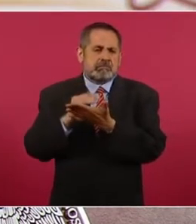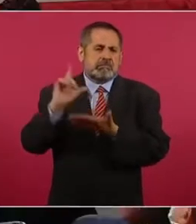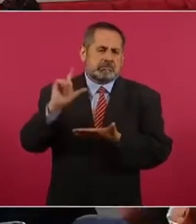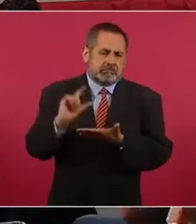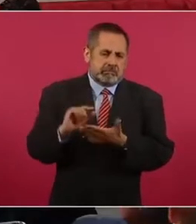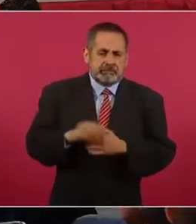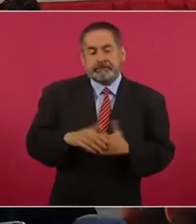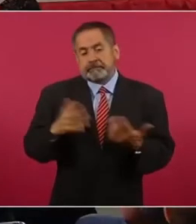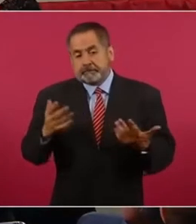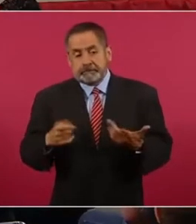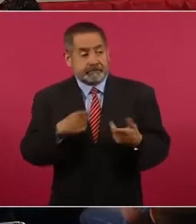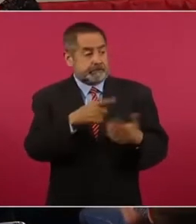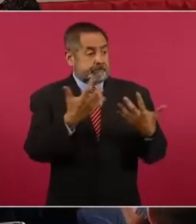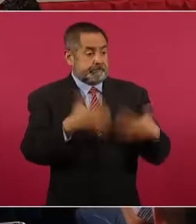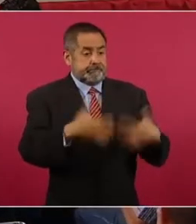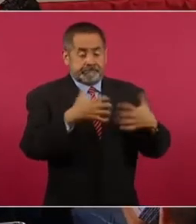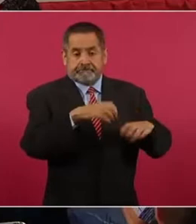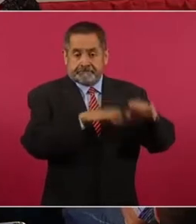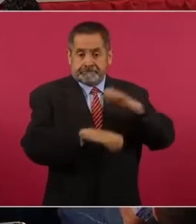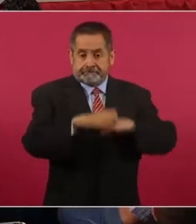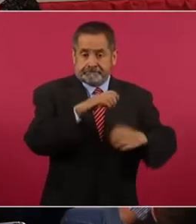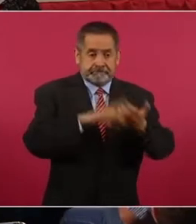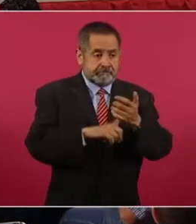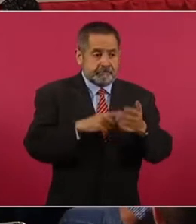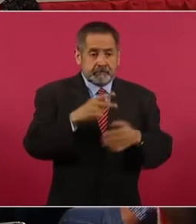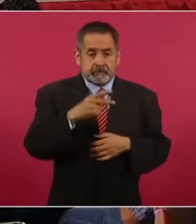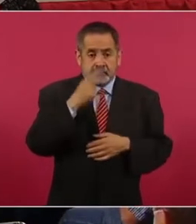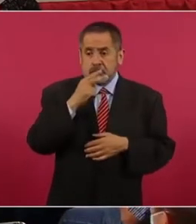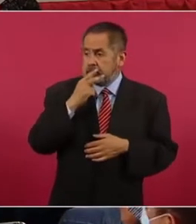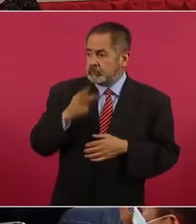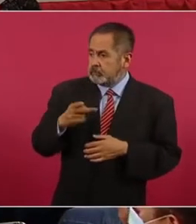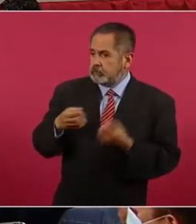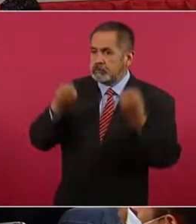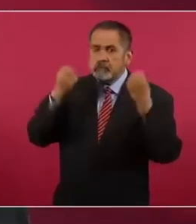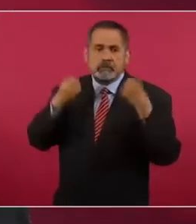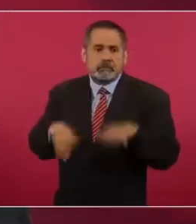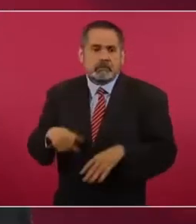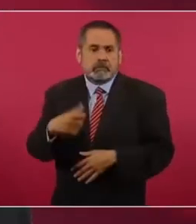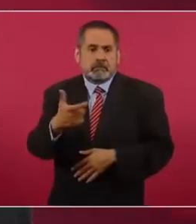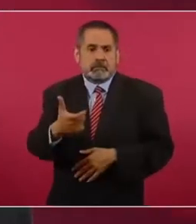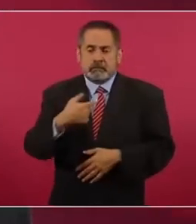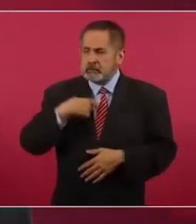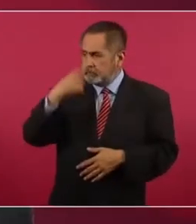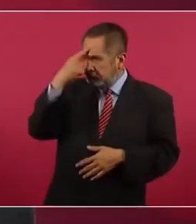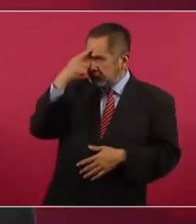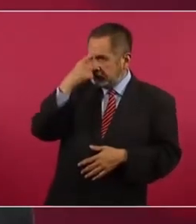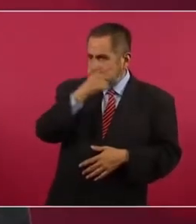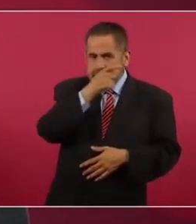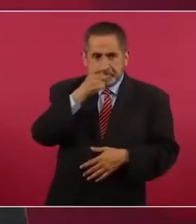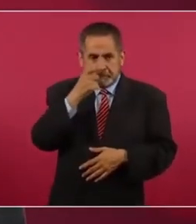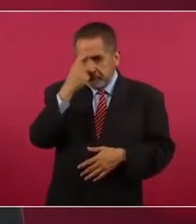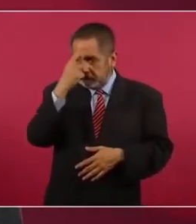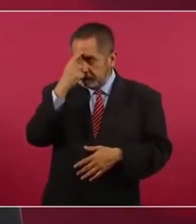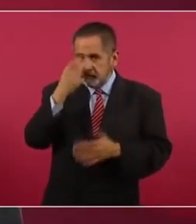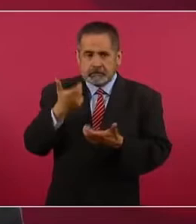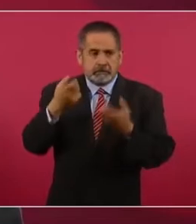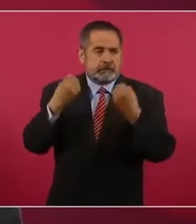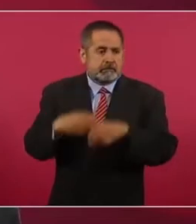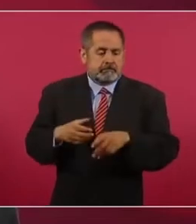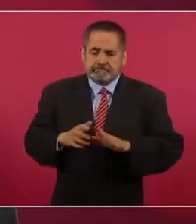industria tabacalera, que no está dispuesta a perder ganancias, que es su motivación fundamental,